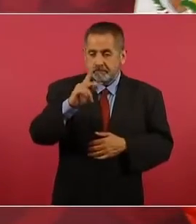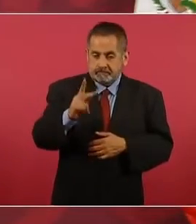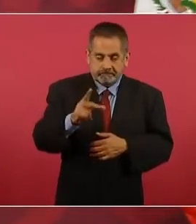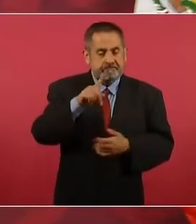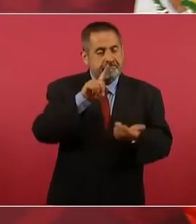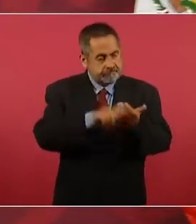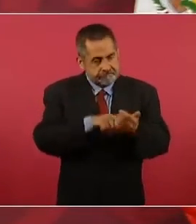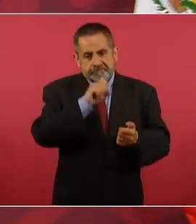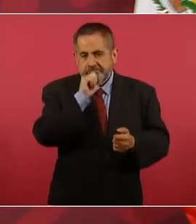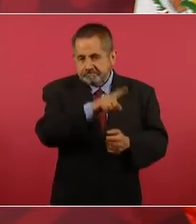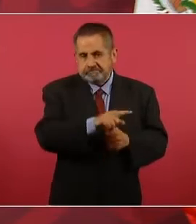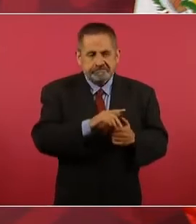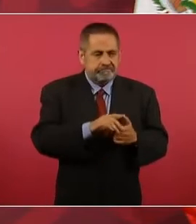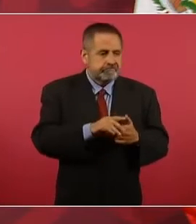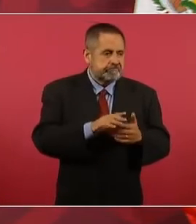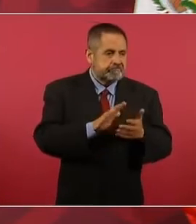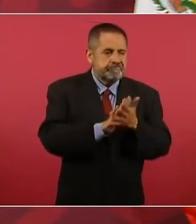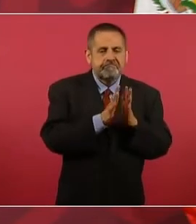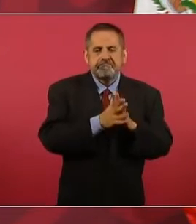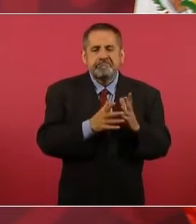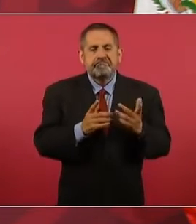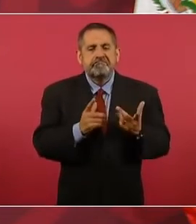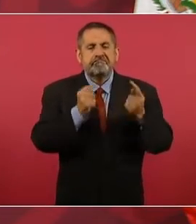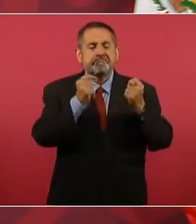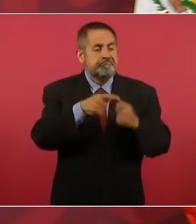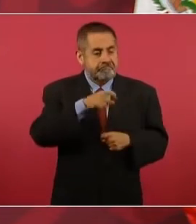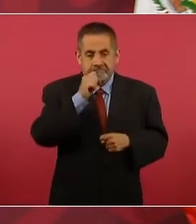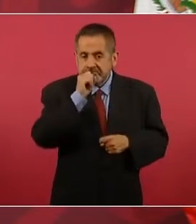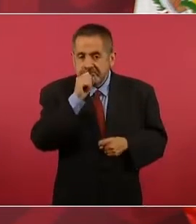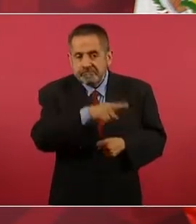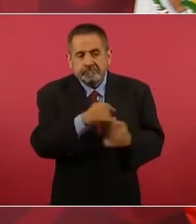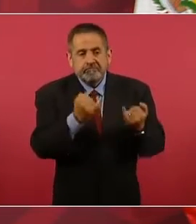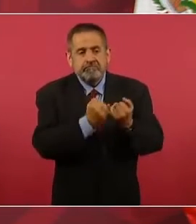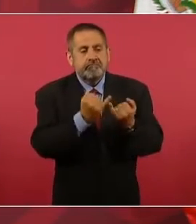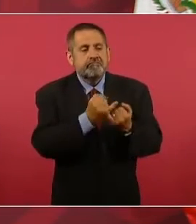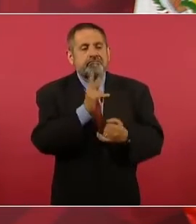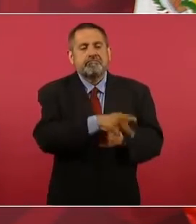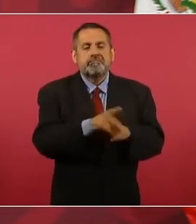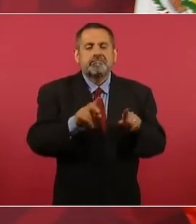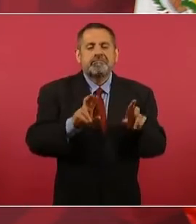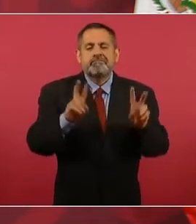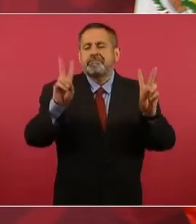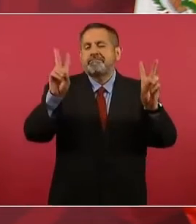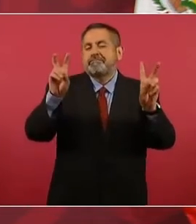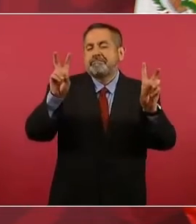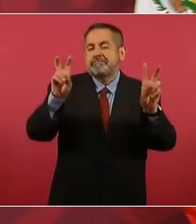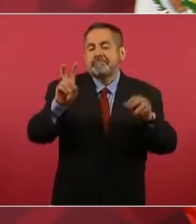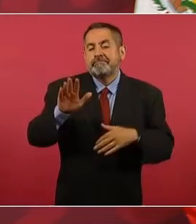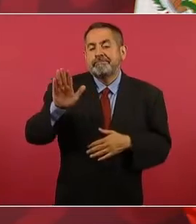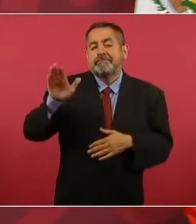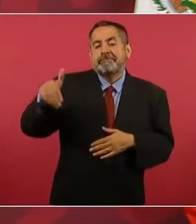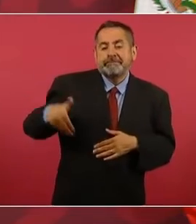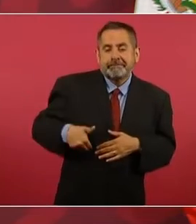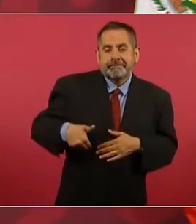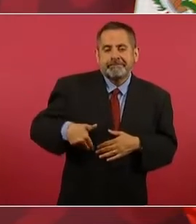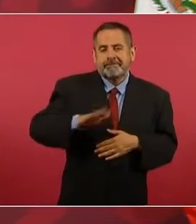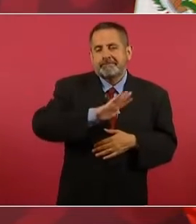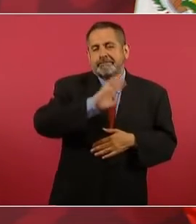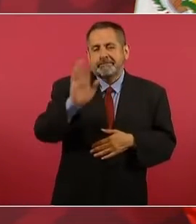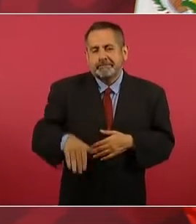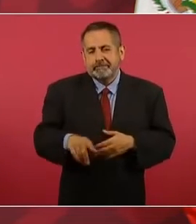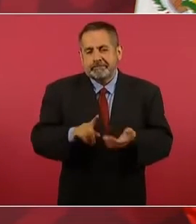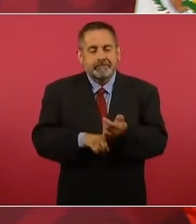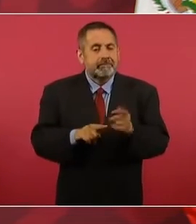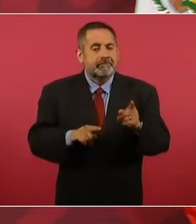con lo del supuesto accidente del avión en donde perdió la vida